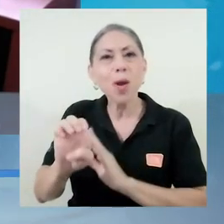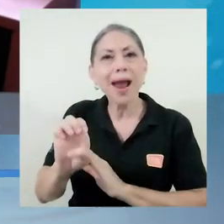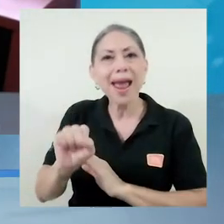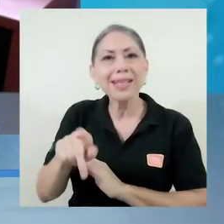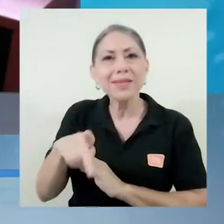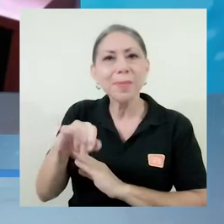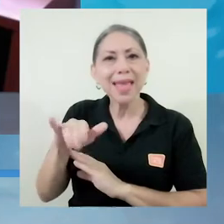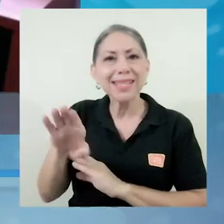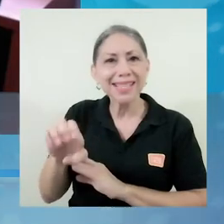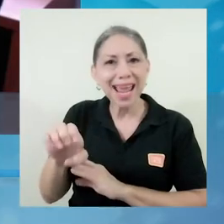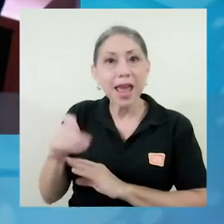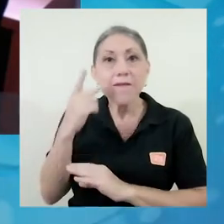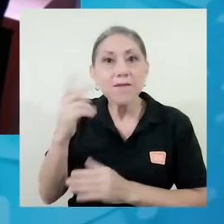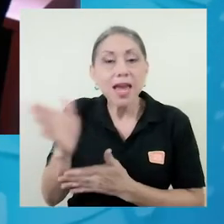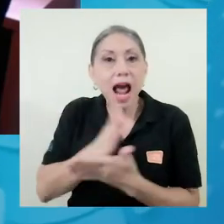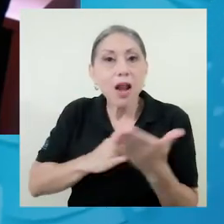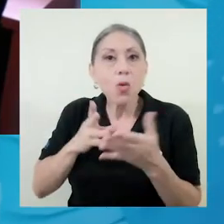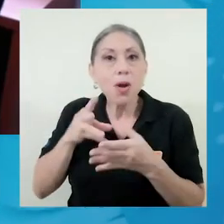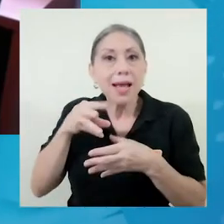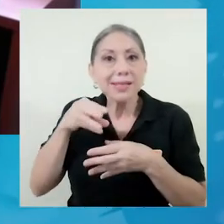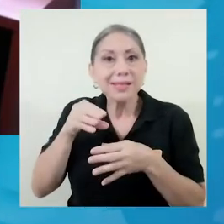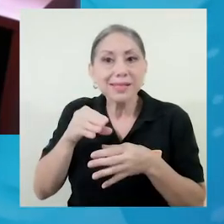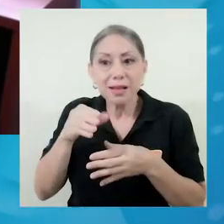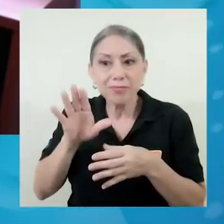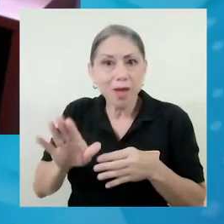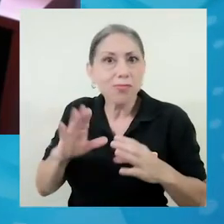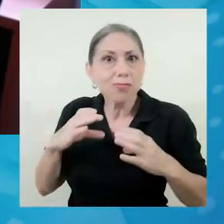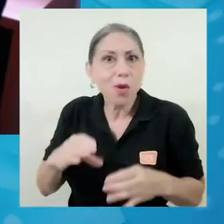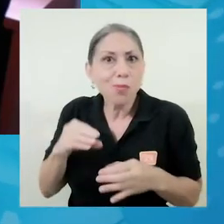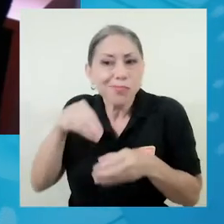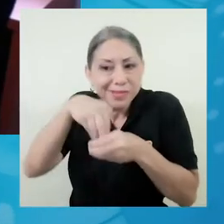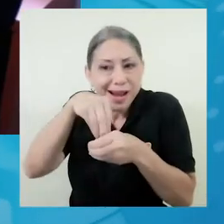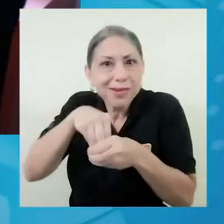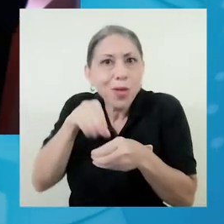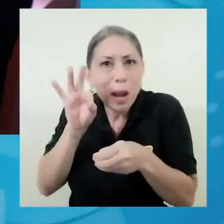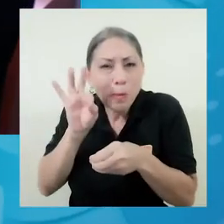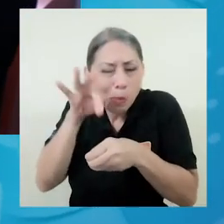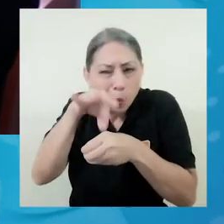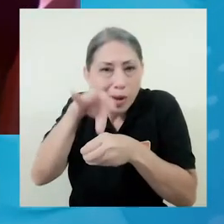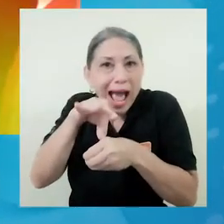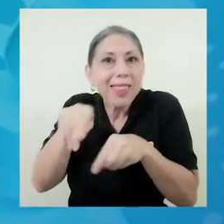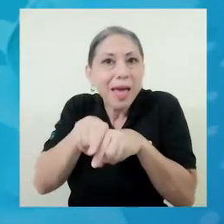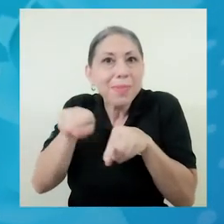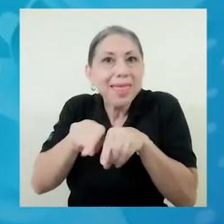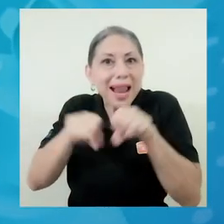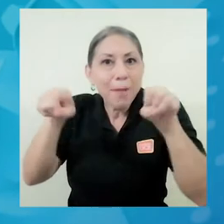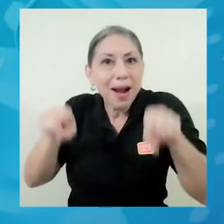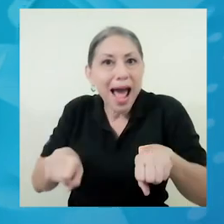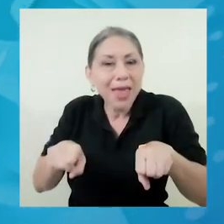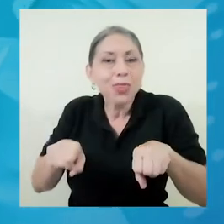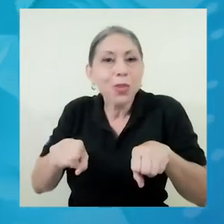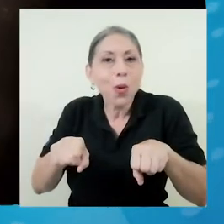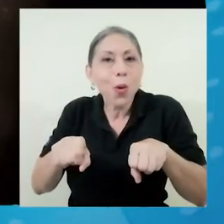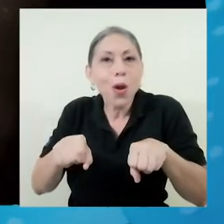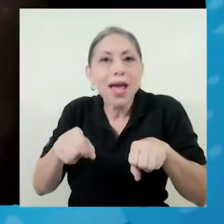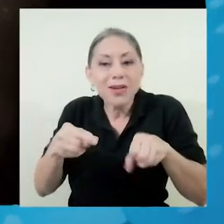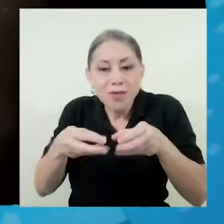estructuras internas, inclusive del aparato reproductivo, pudo ver que tenía